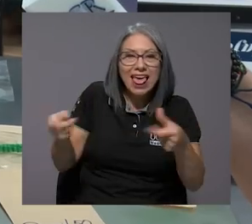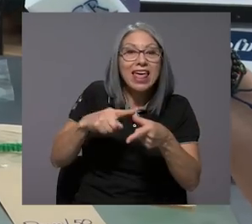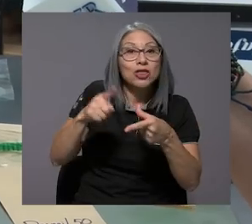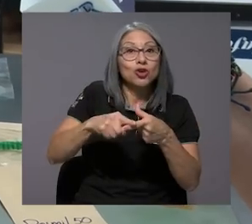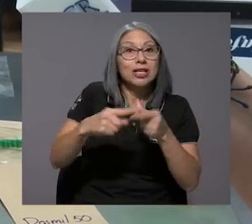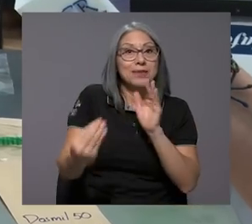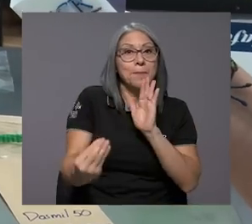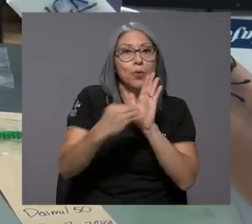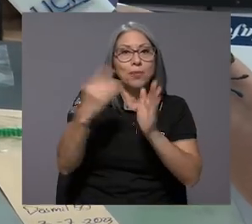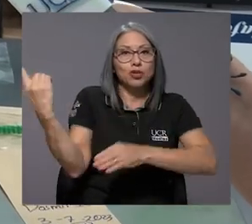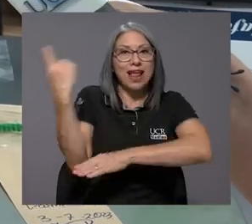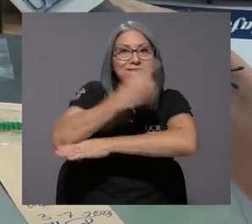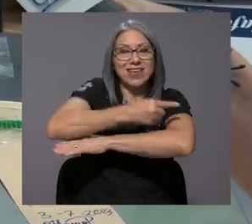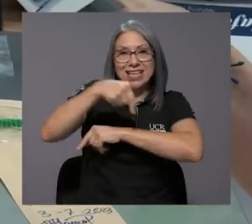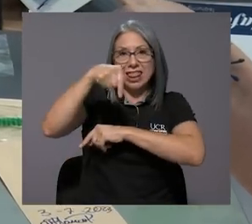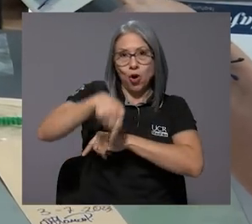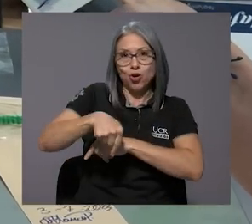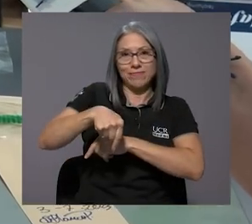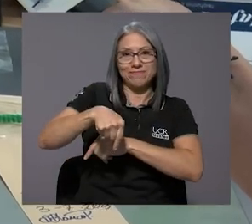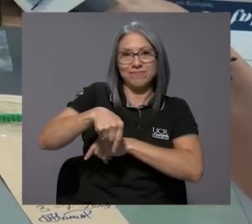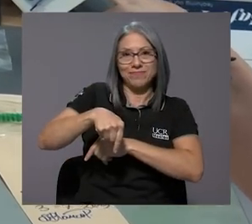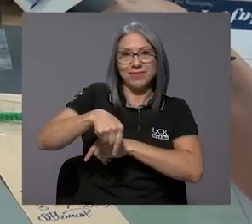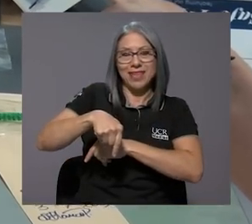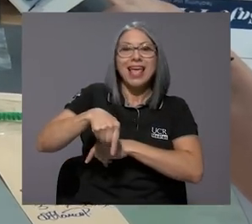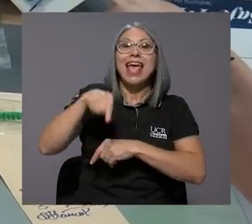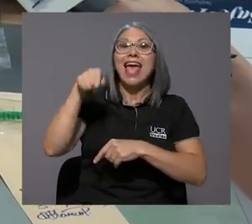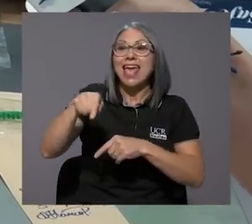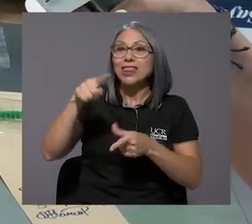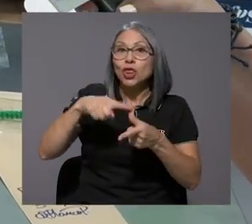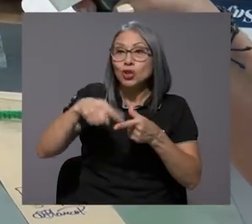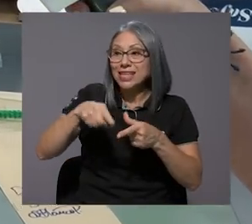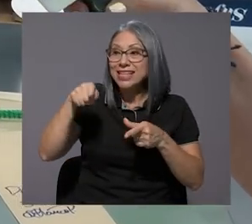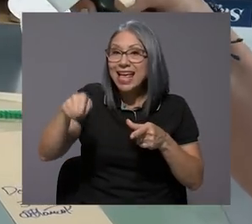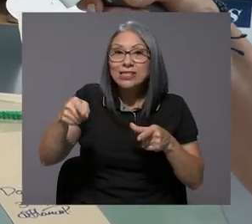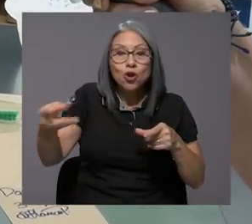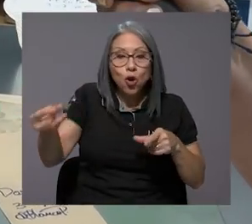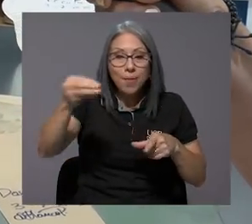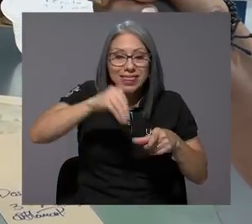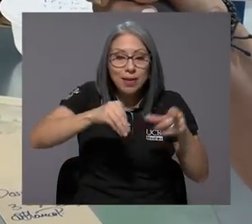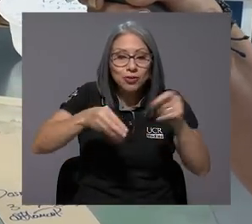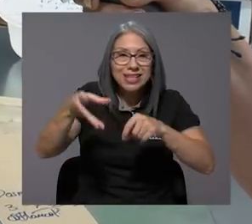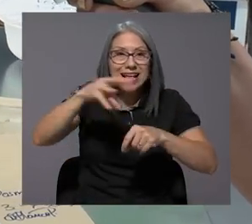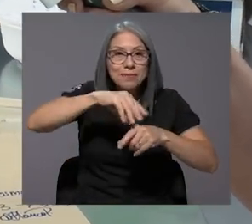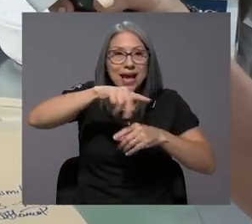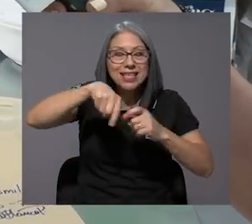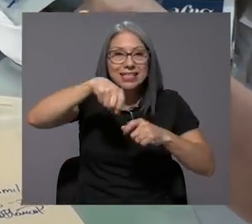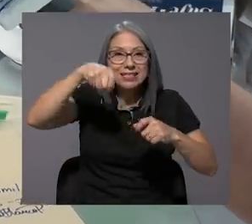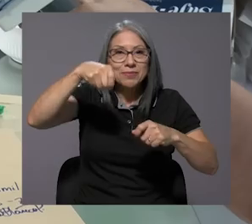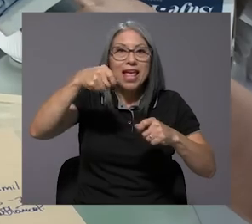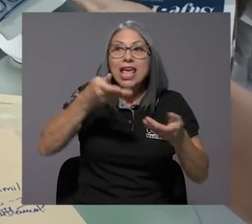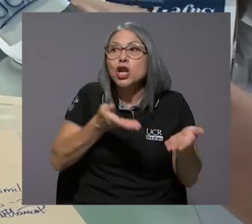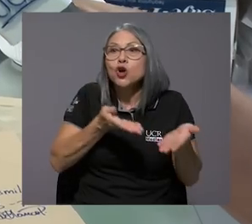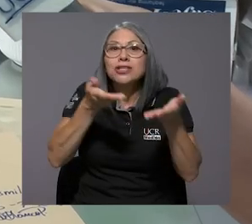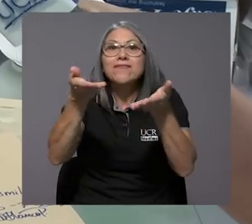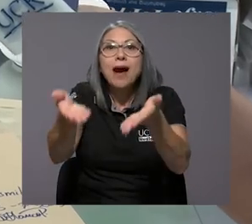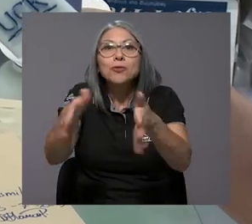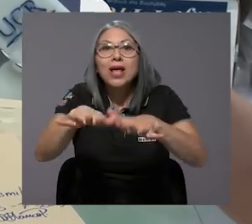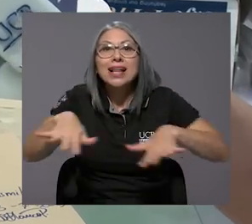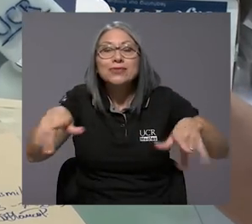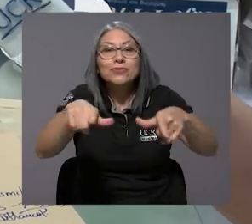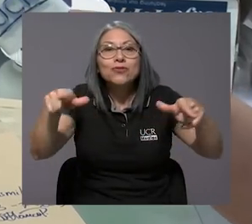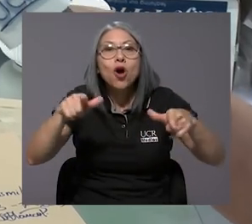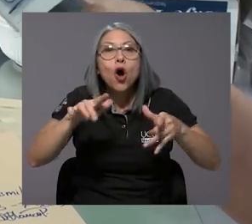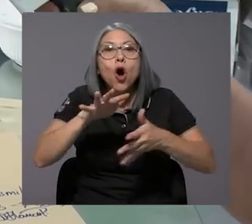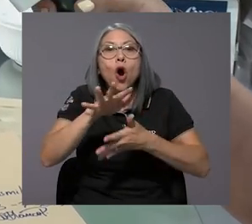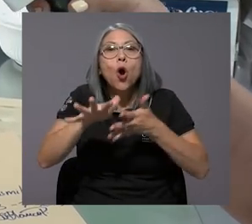Entonces nosotros le ponemos la fecha de hoy a este material, nosotros lo metemos a estas mallas y los llevamos a las instalaciones de